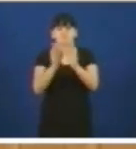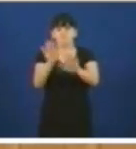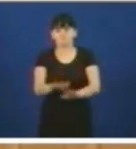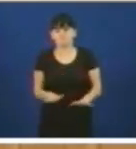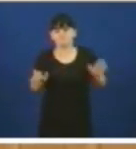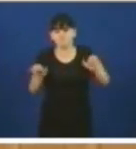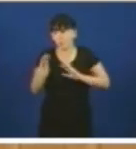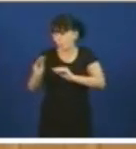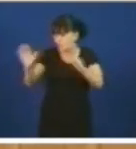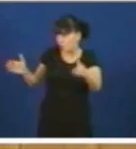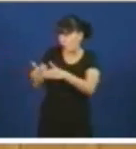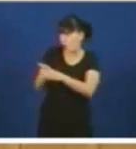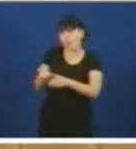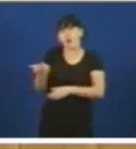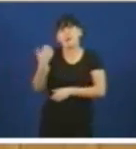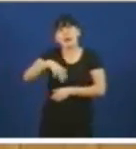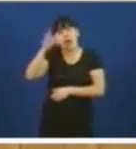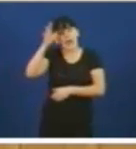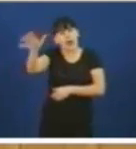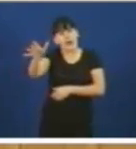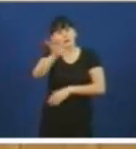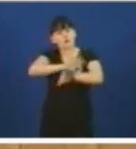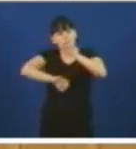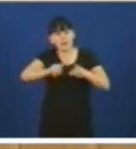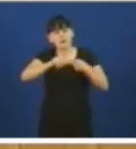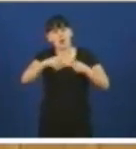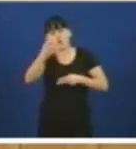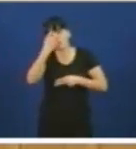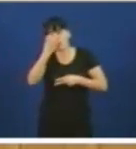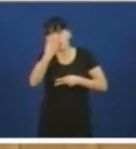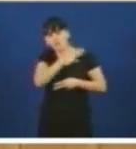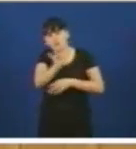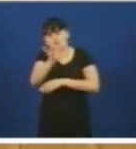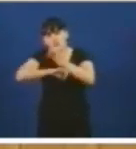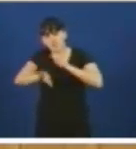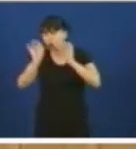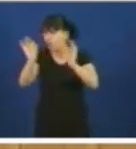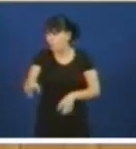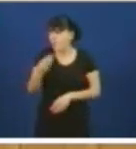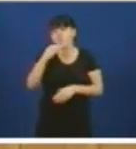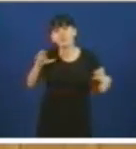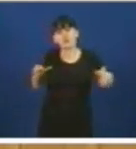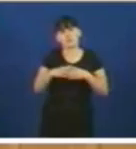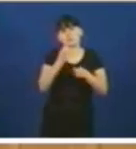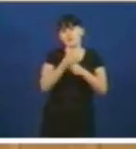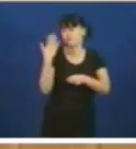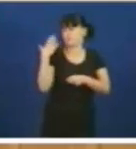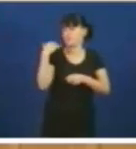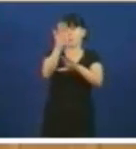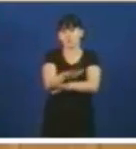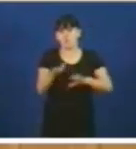fartos de teatro de circos e de pantomimas como tamén decía a portavoz socialista no debate sobre o naval o pasado pleno